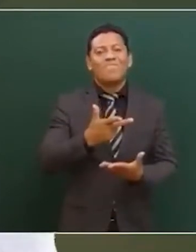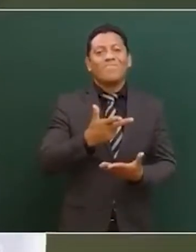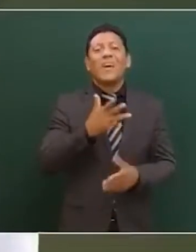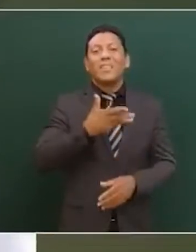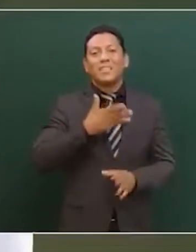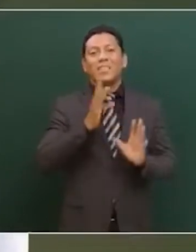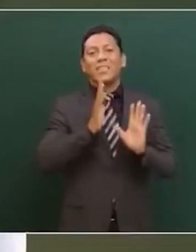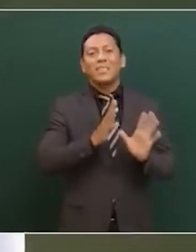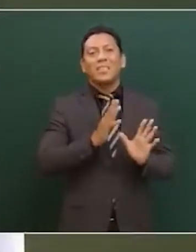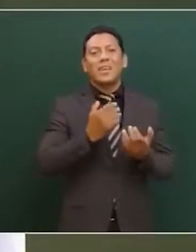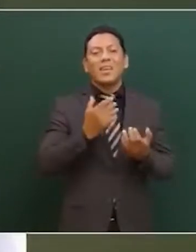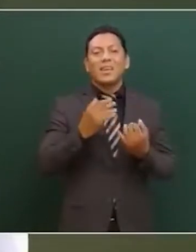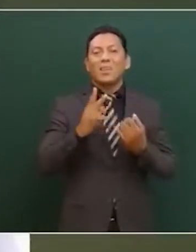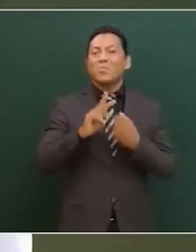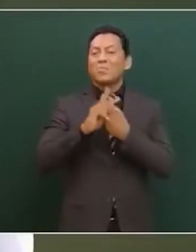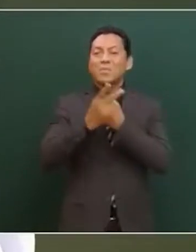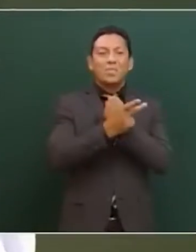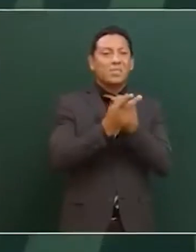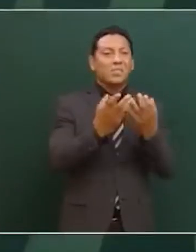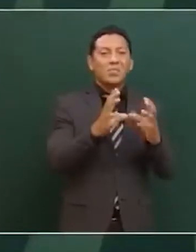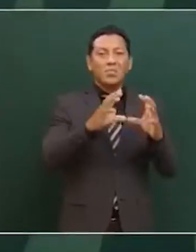están dando a nivel mundial.